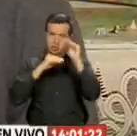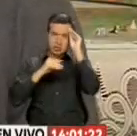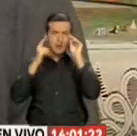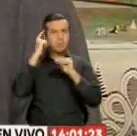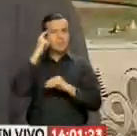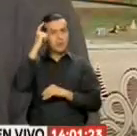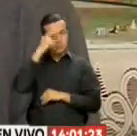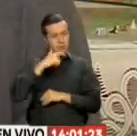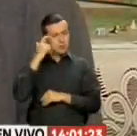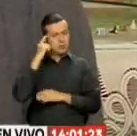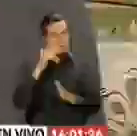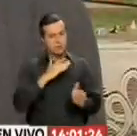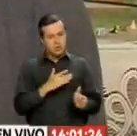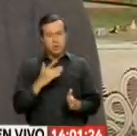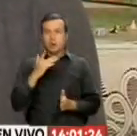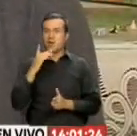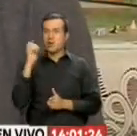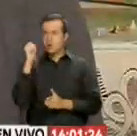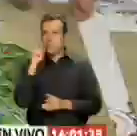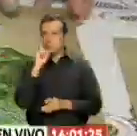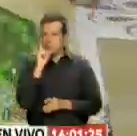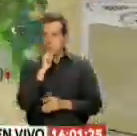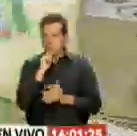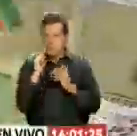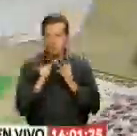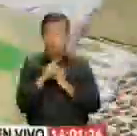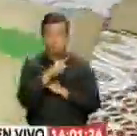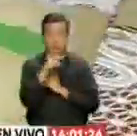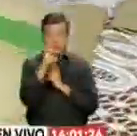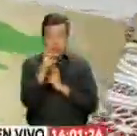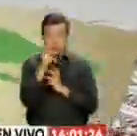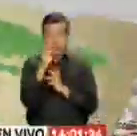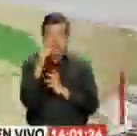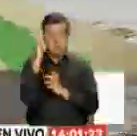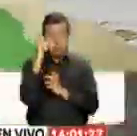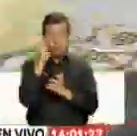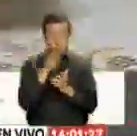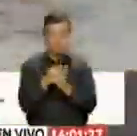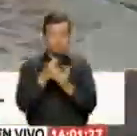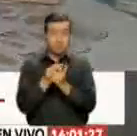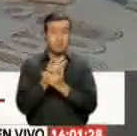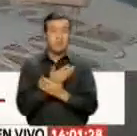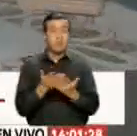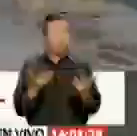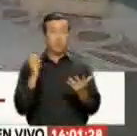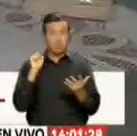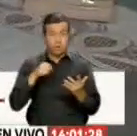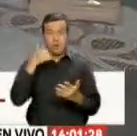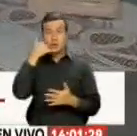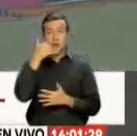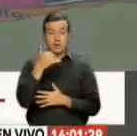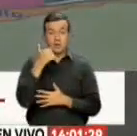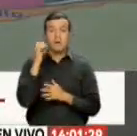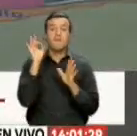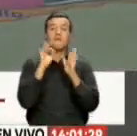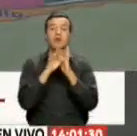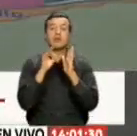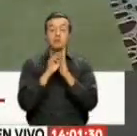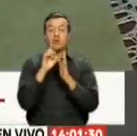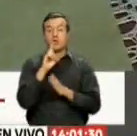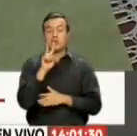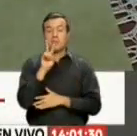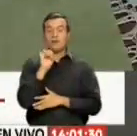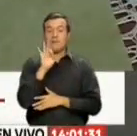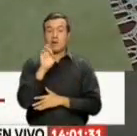persona Y de esa manera Ya va a identificar Si está interesado En más detalles De estos juegos didácticos Puede comunicarse Al Facebook De Diver